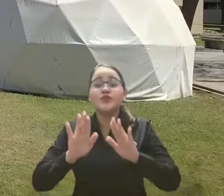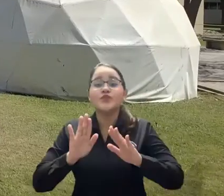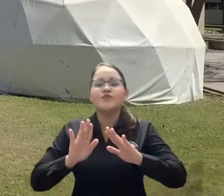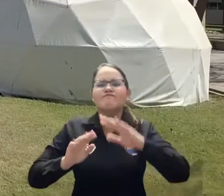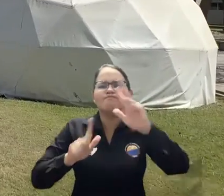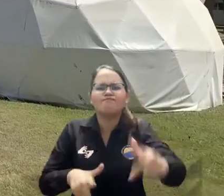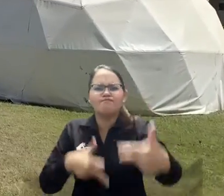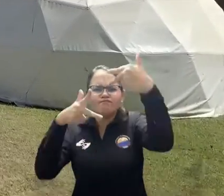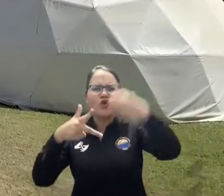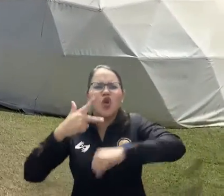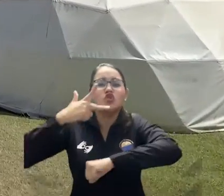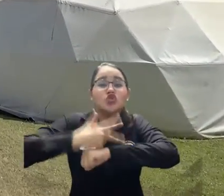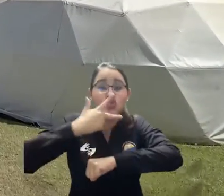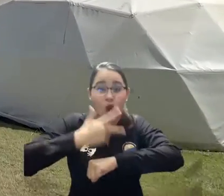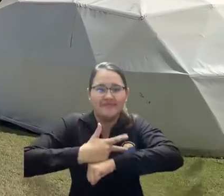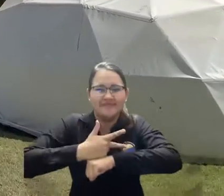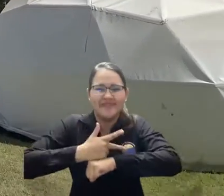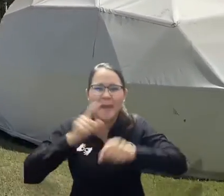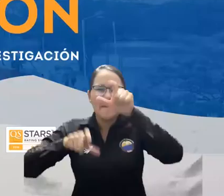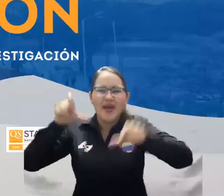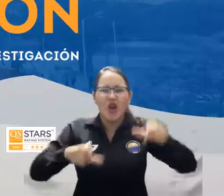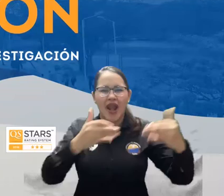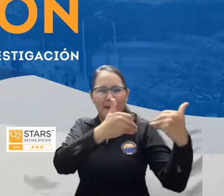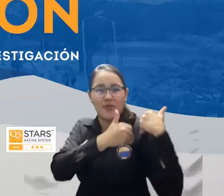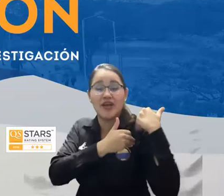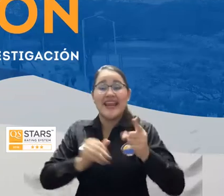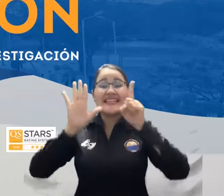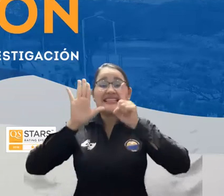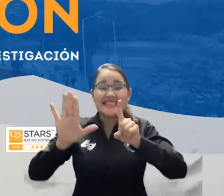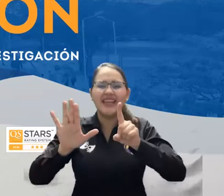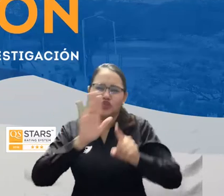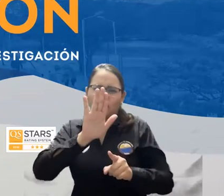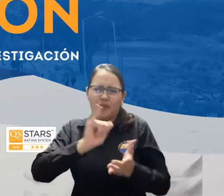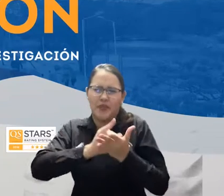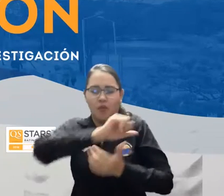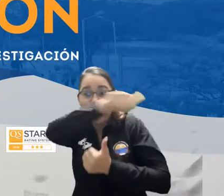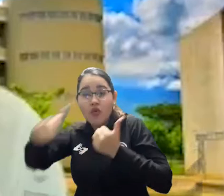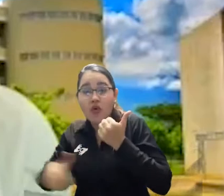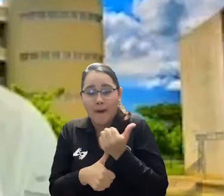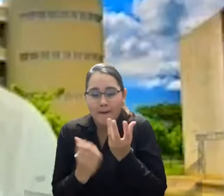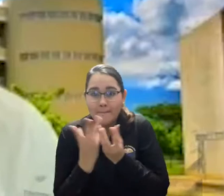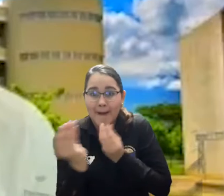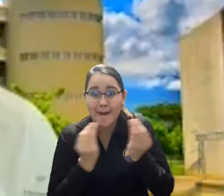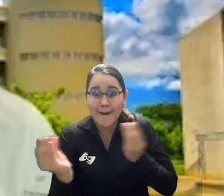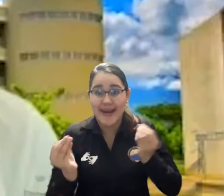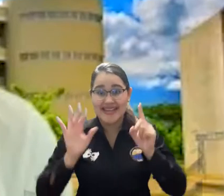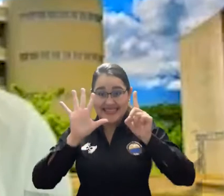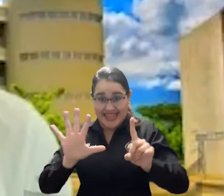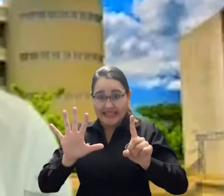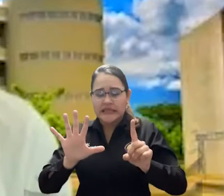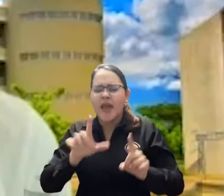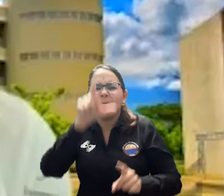A través de la plataforma Zoom, los directores de las seis unidades organizativas que conforman la Vicerrectoría, liderada por el Dr.